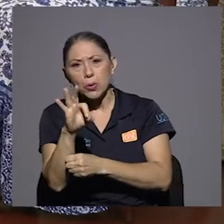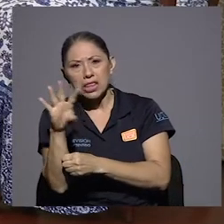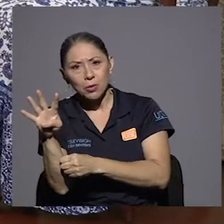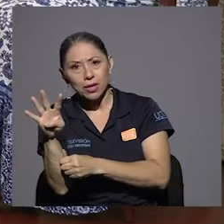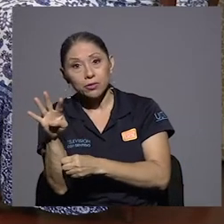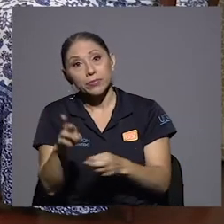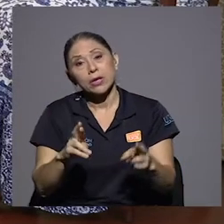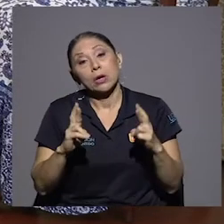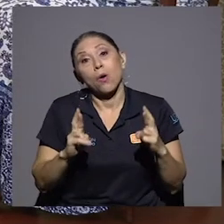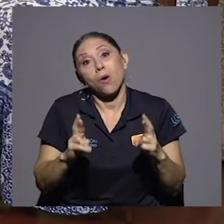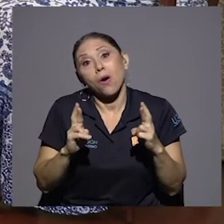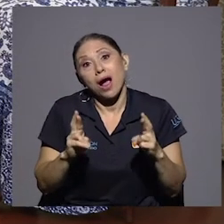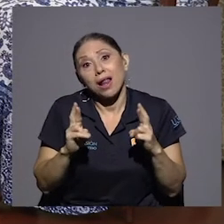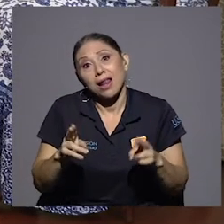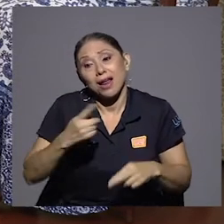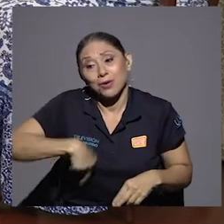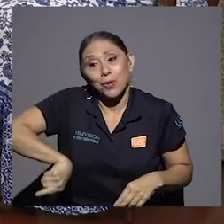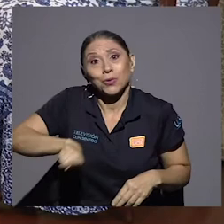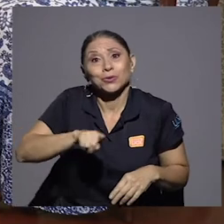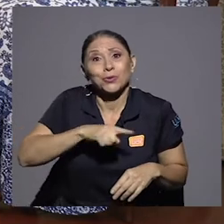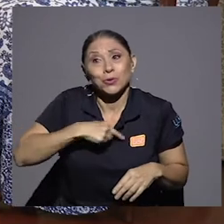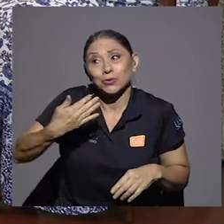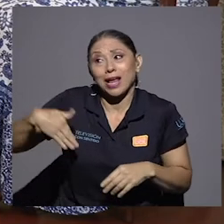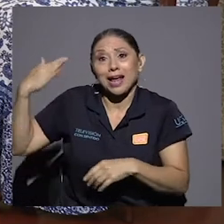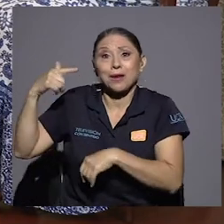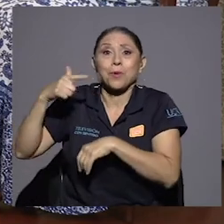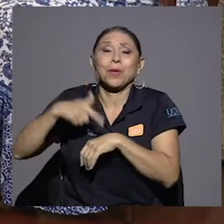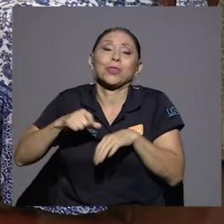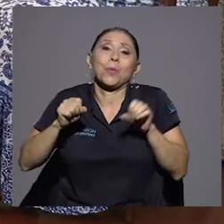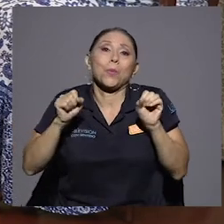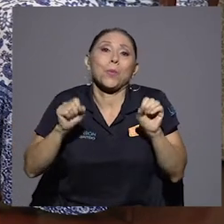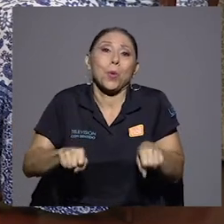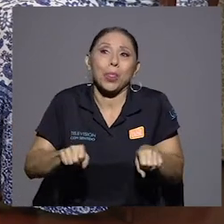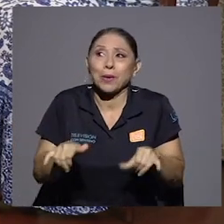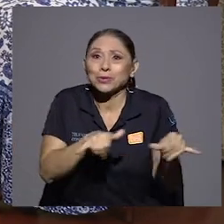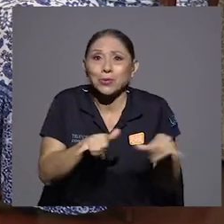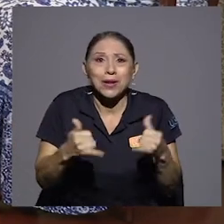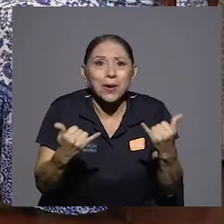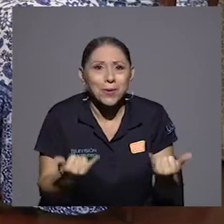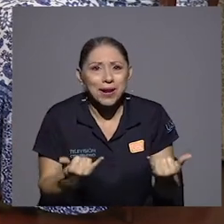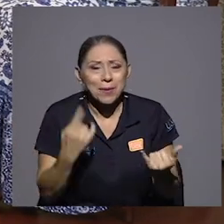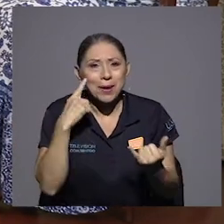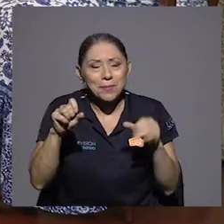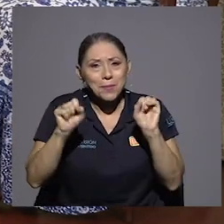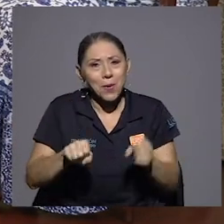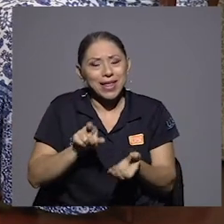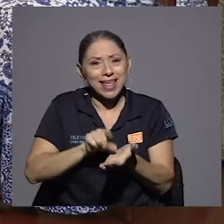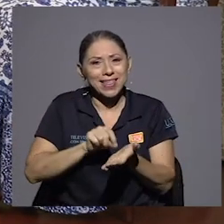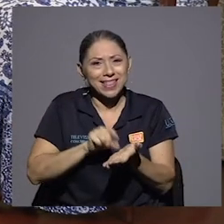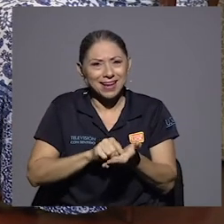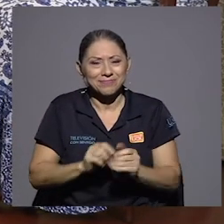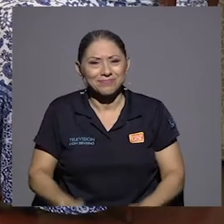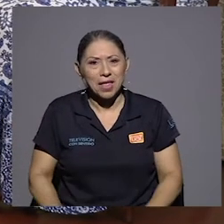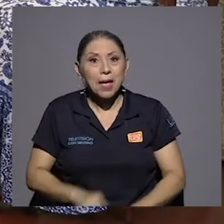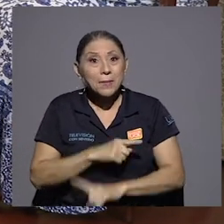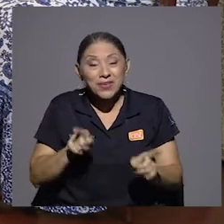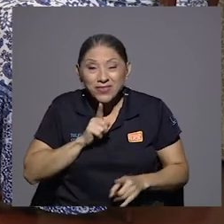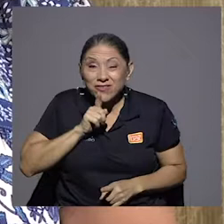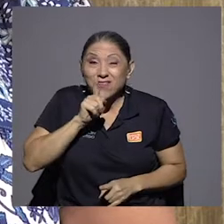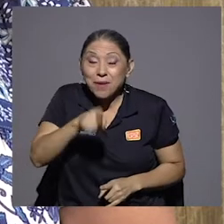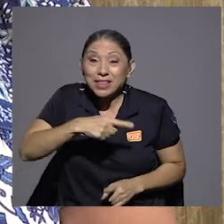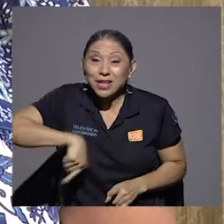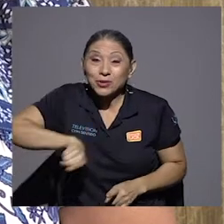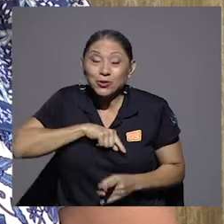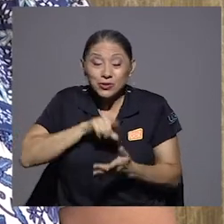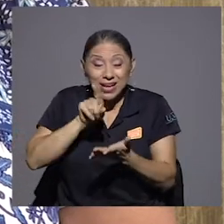Ojalá hubiéramos tenido los medios que tenemos ahora, ¿verdad? Para poder editar. Tuvimos que hacer la edición prácticamente a mano.